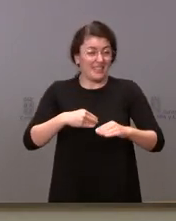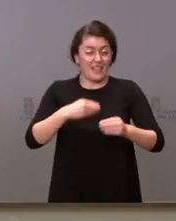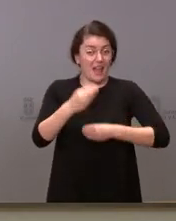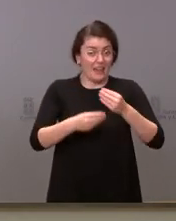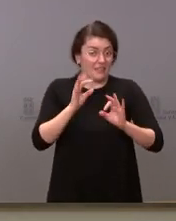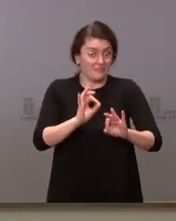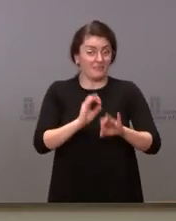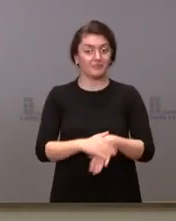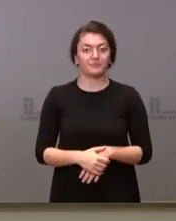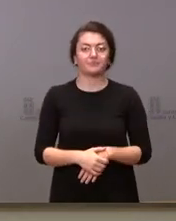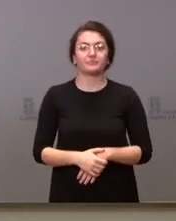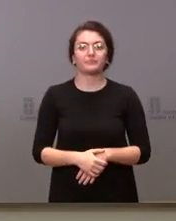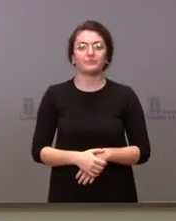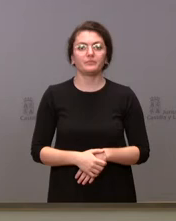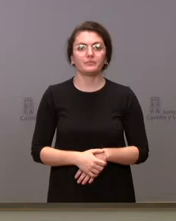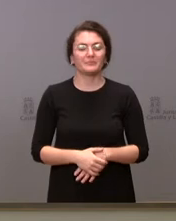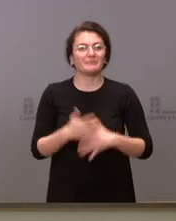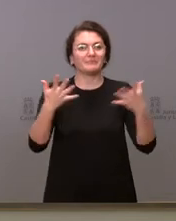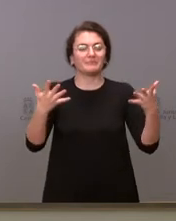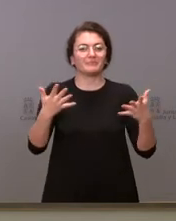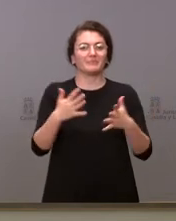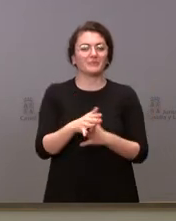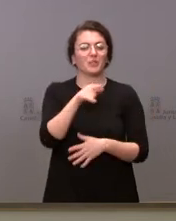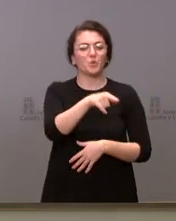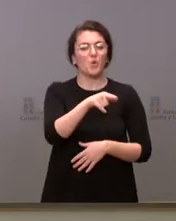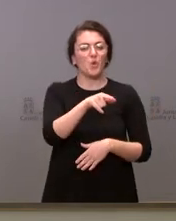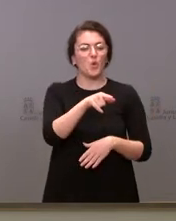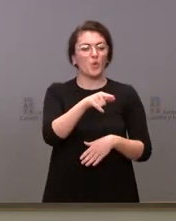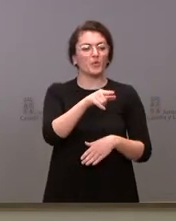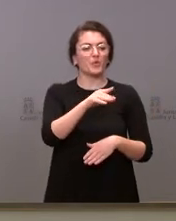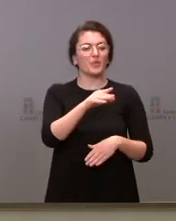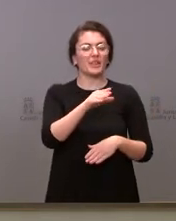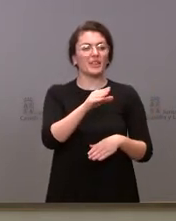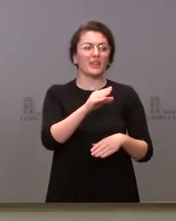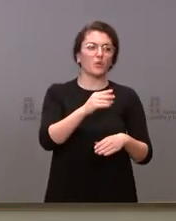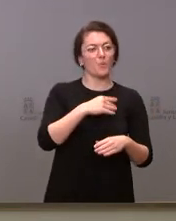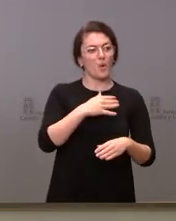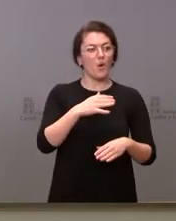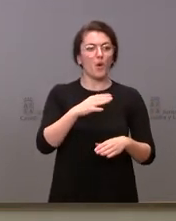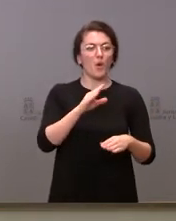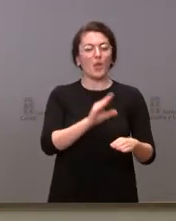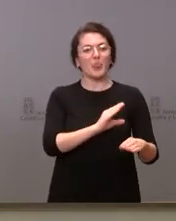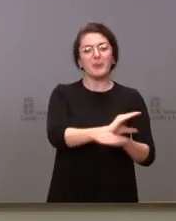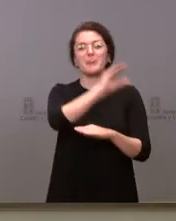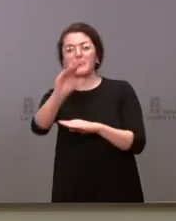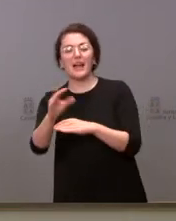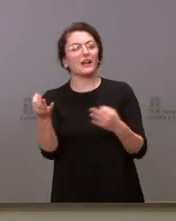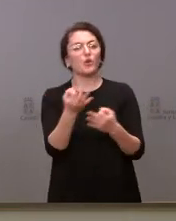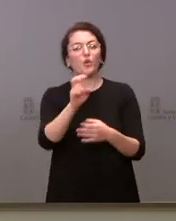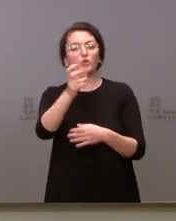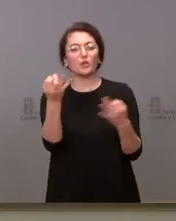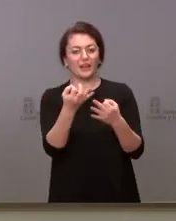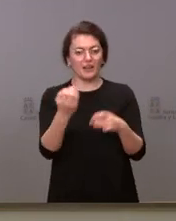¿qué le conceden a la otra parte, a la otra parte negociadora? ¿Qué ha conseguido por Ávila